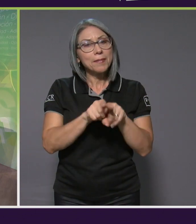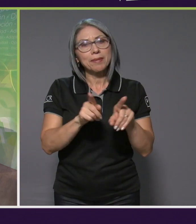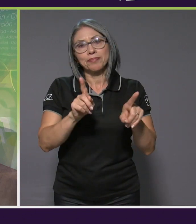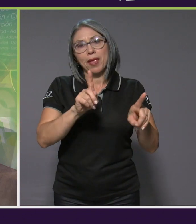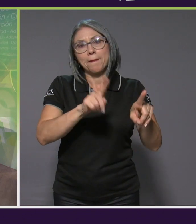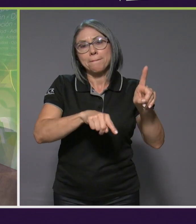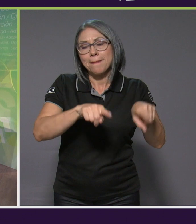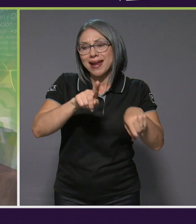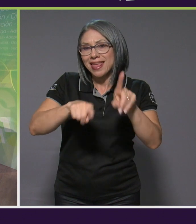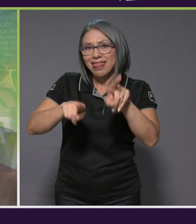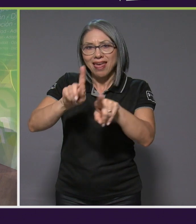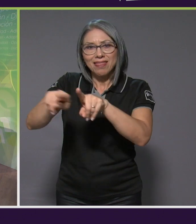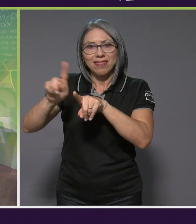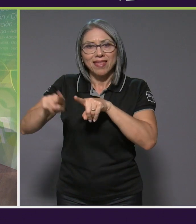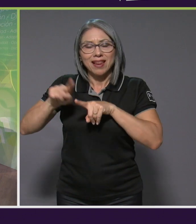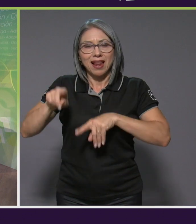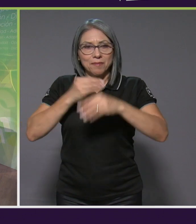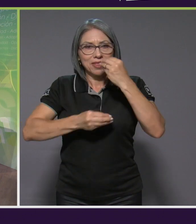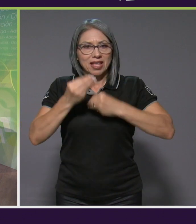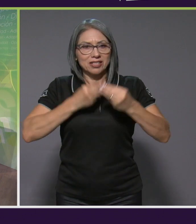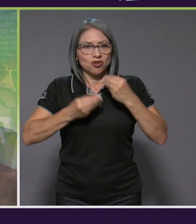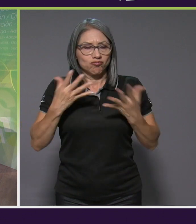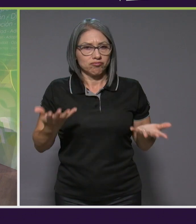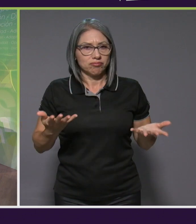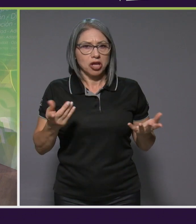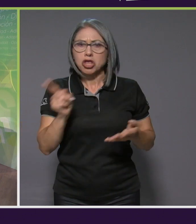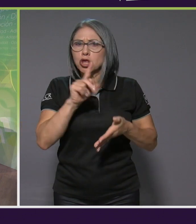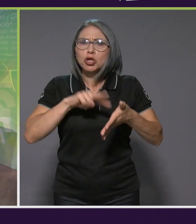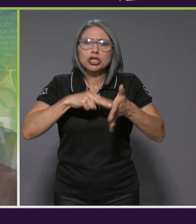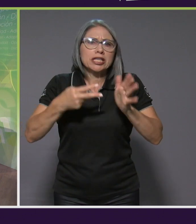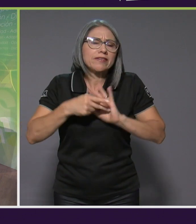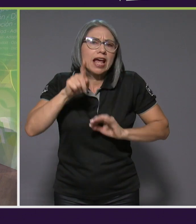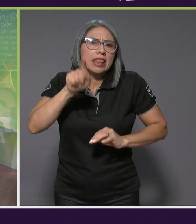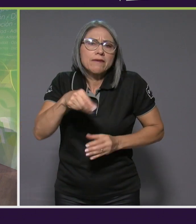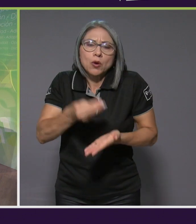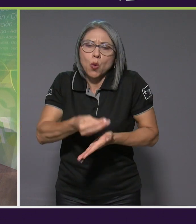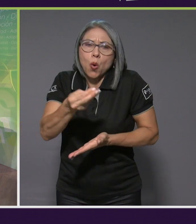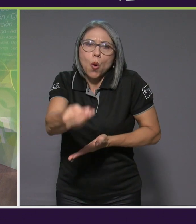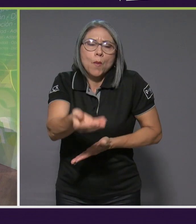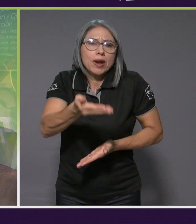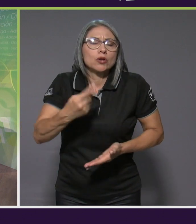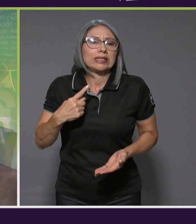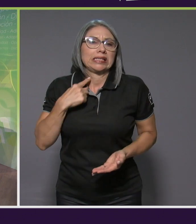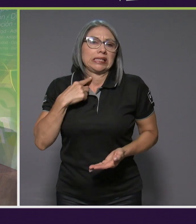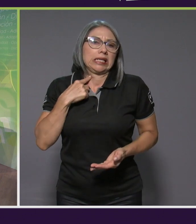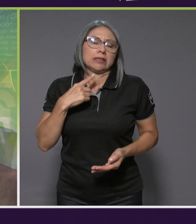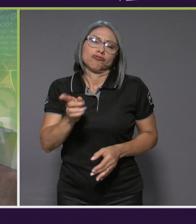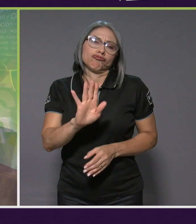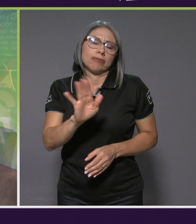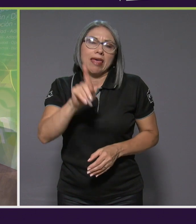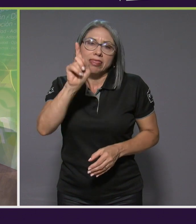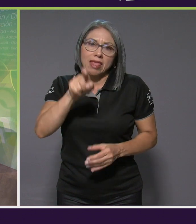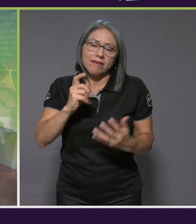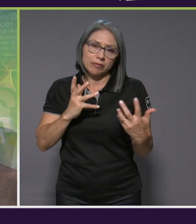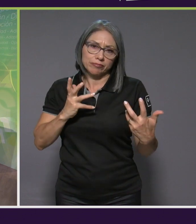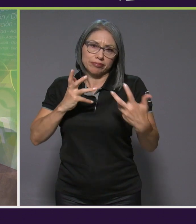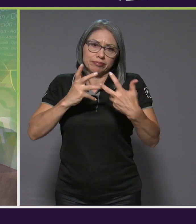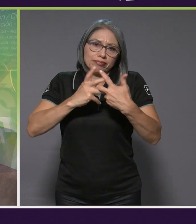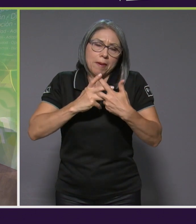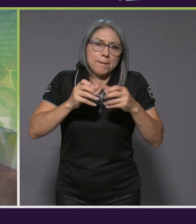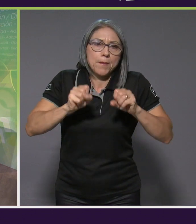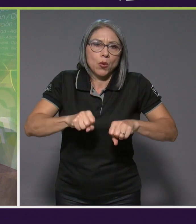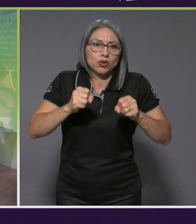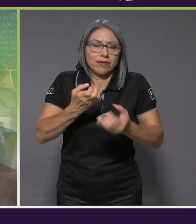alimentación, ¿verdad? Al final tampoco no tienen que ser cosas tampoco caras porque tiene que adecuarse a la posibilidad económica de cada